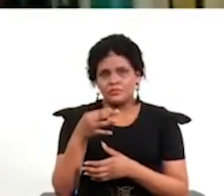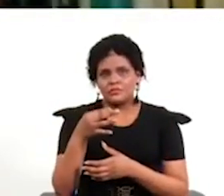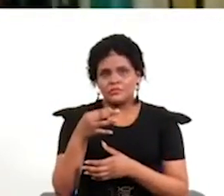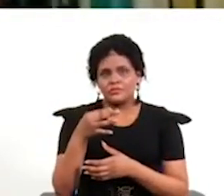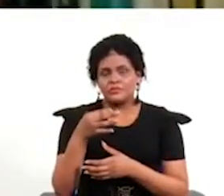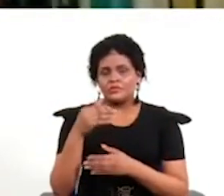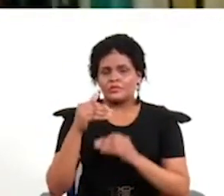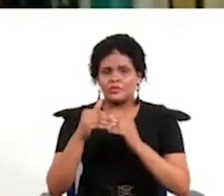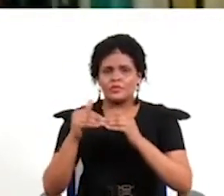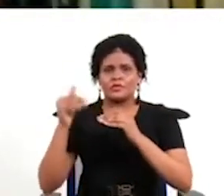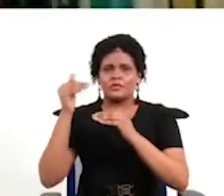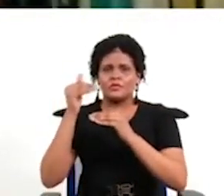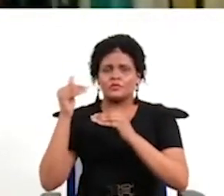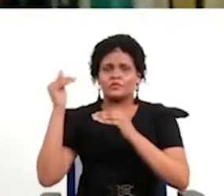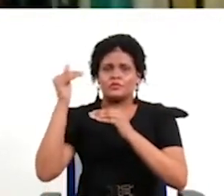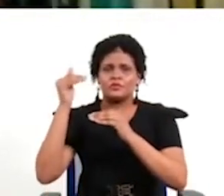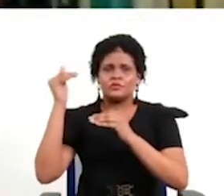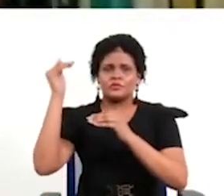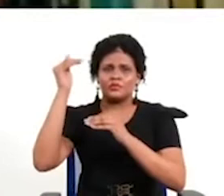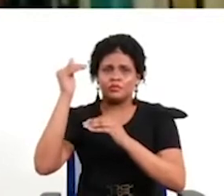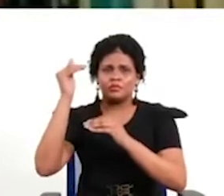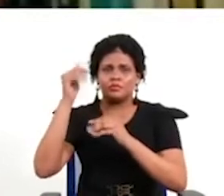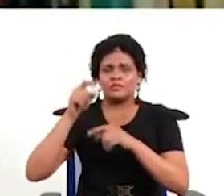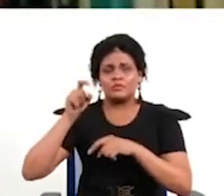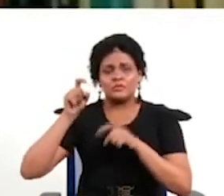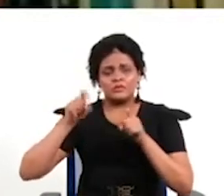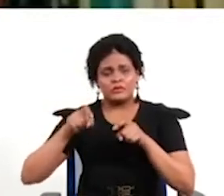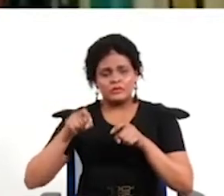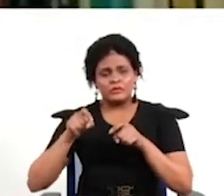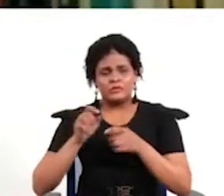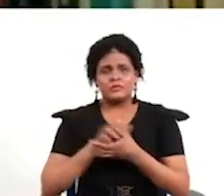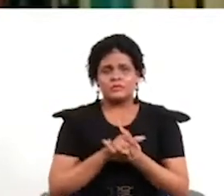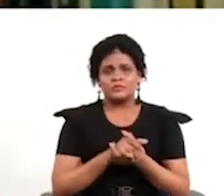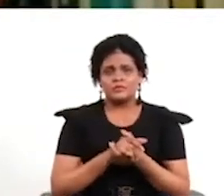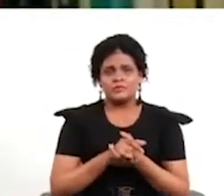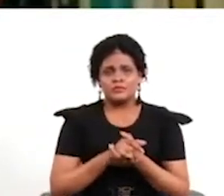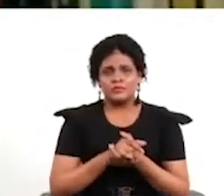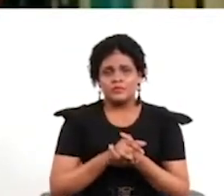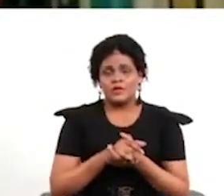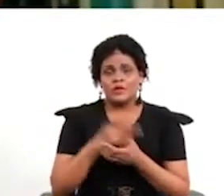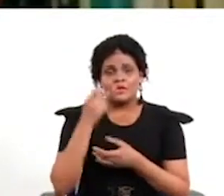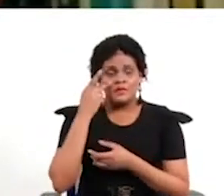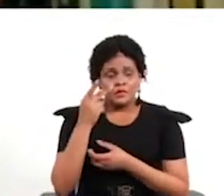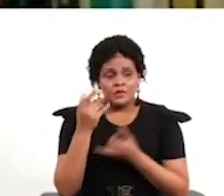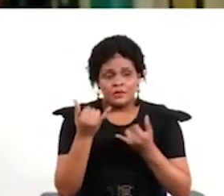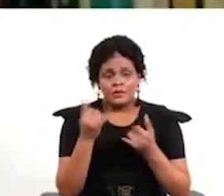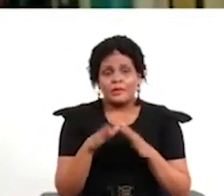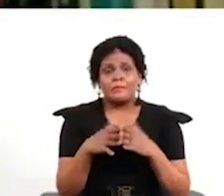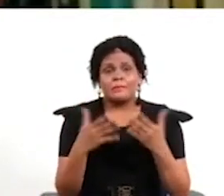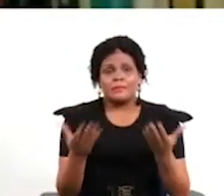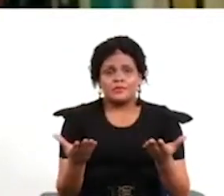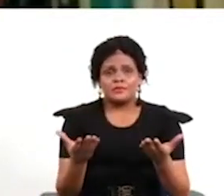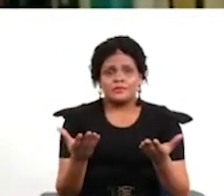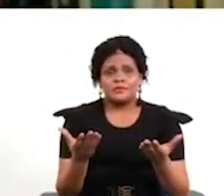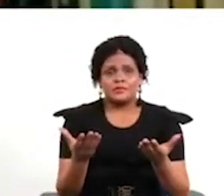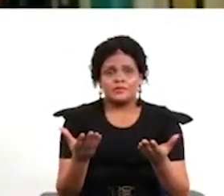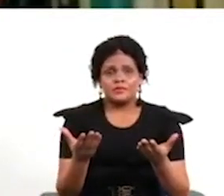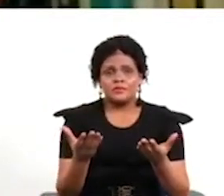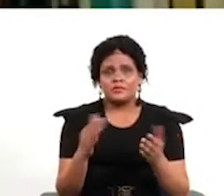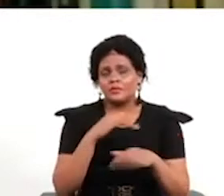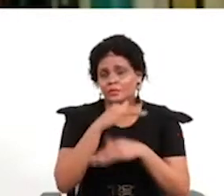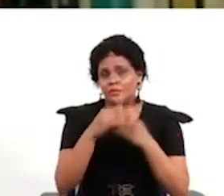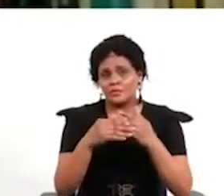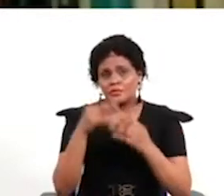escalando en complejidad ¿no? y tendremos que ver qué pasa en octubre porque lo que fueron